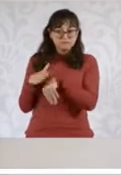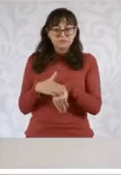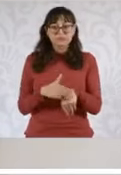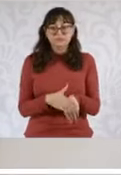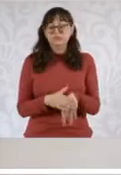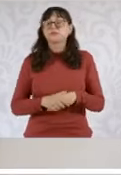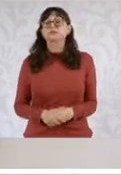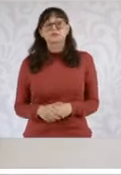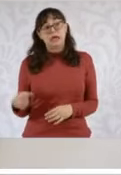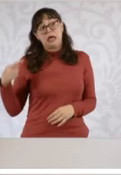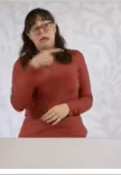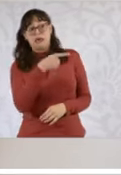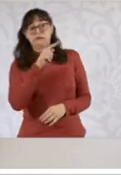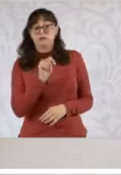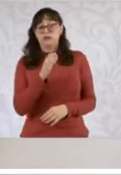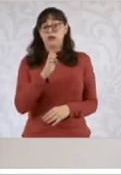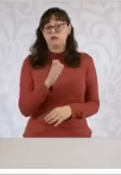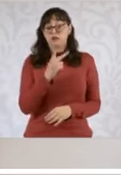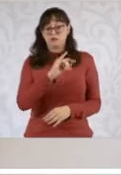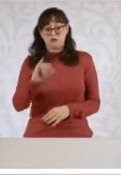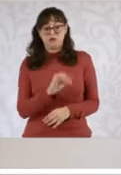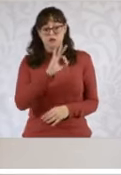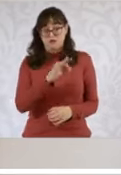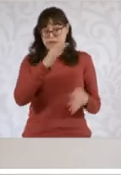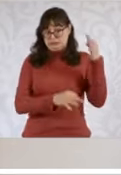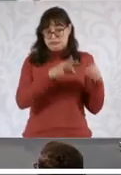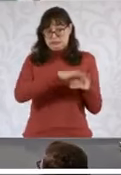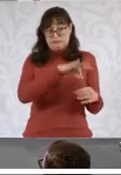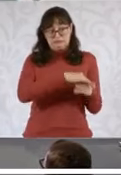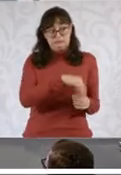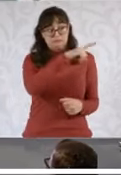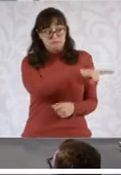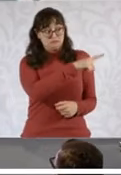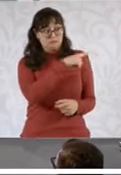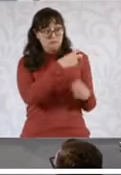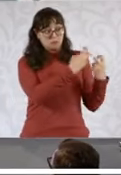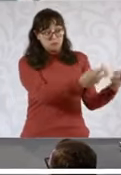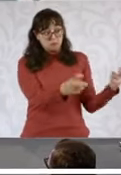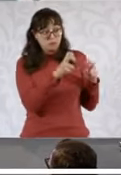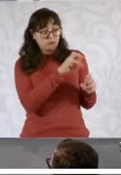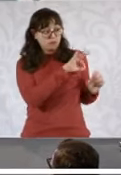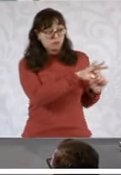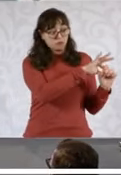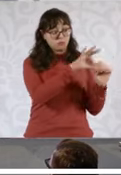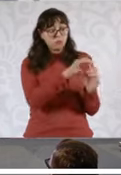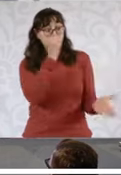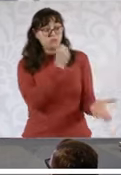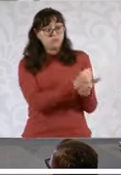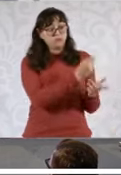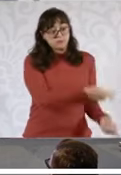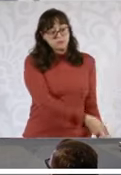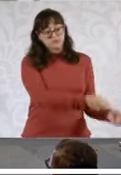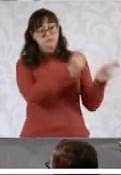que la Sala Superior del Tribunal Electoral del Poder Judicial de la Federación aprobó por mayoría de votos la resolución que declara